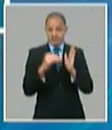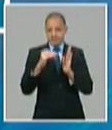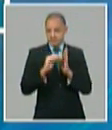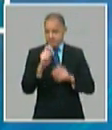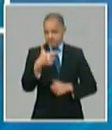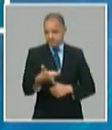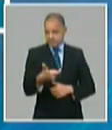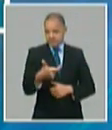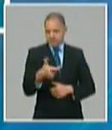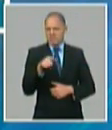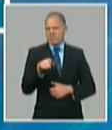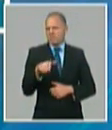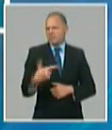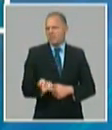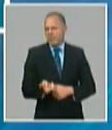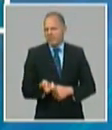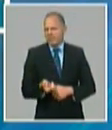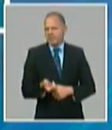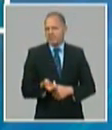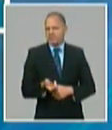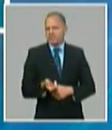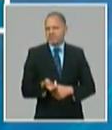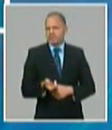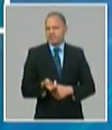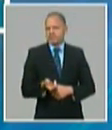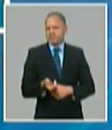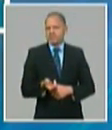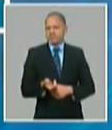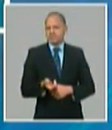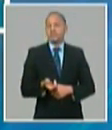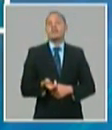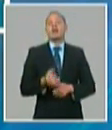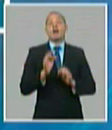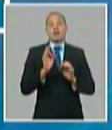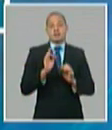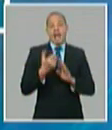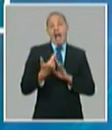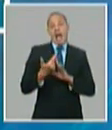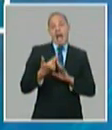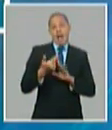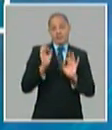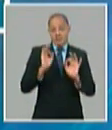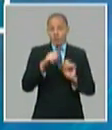provienen de las ventas en monedas libremente convertibles